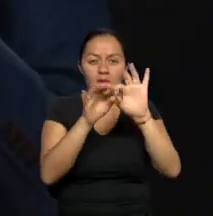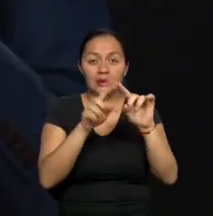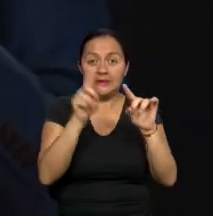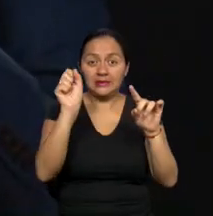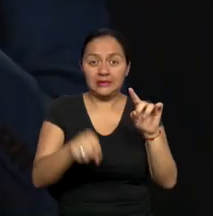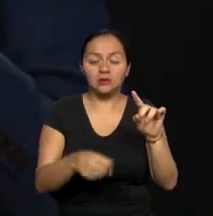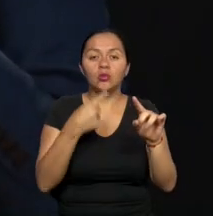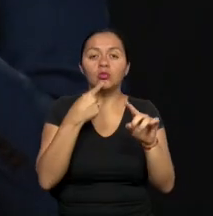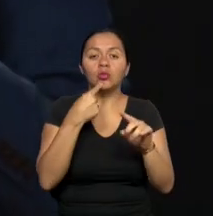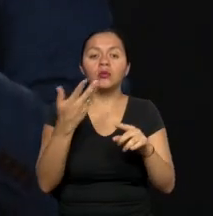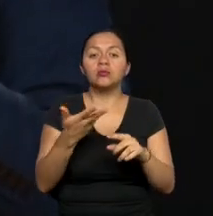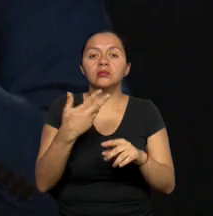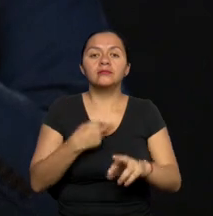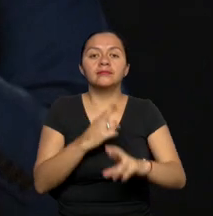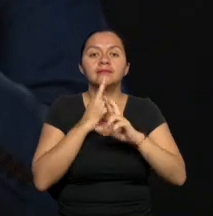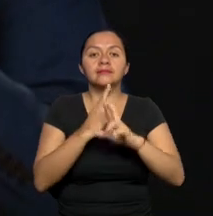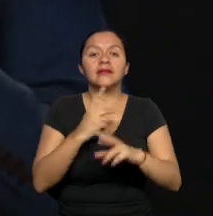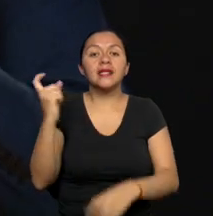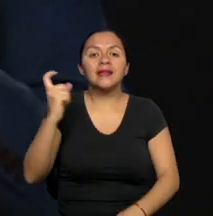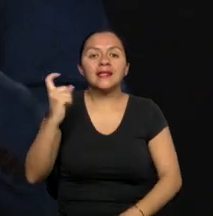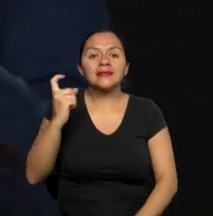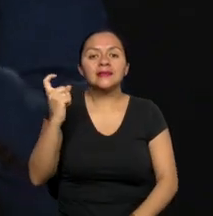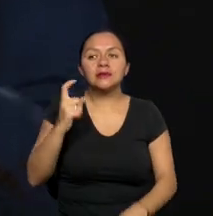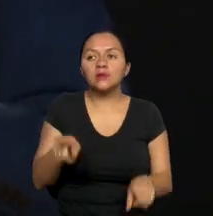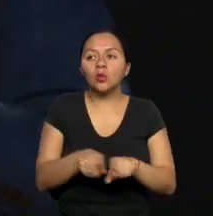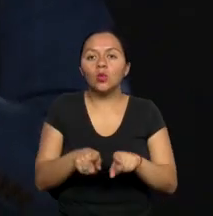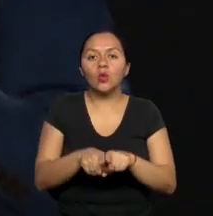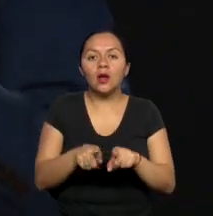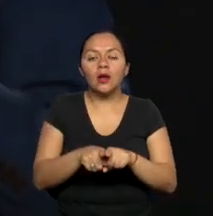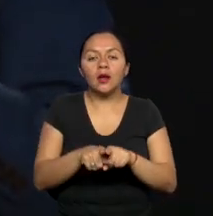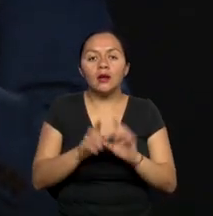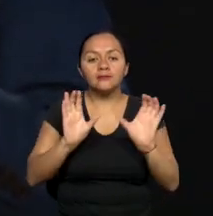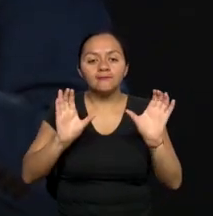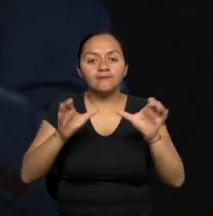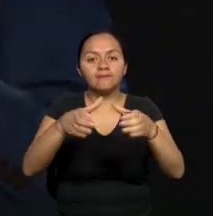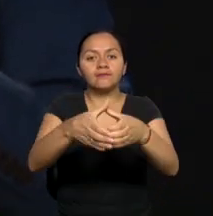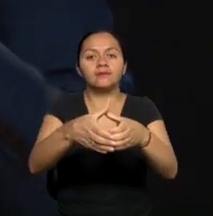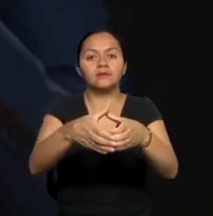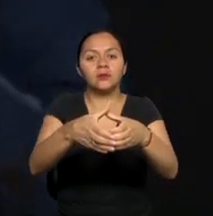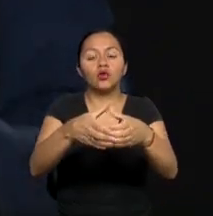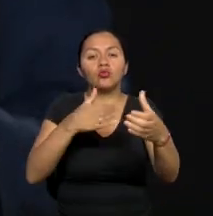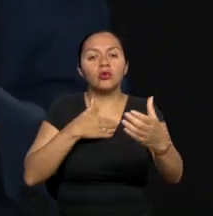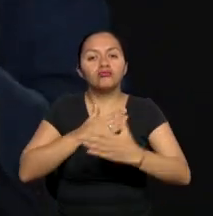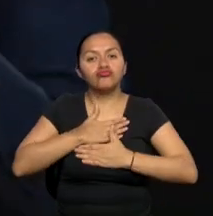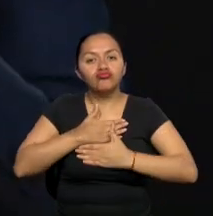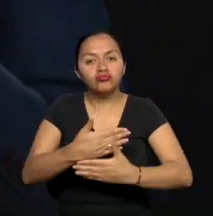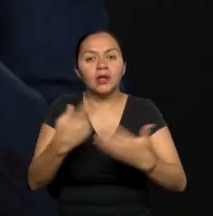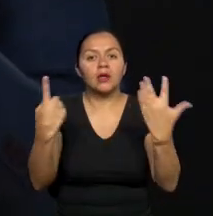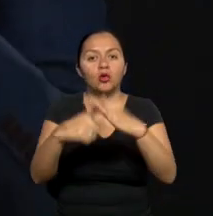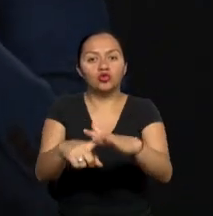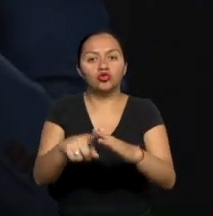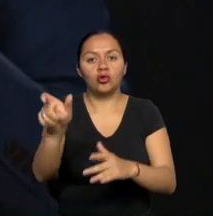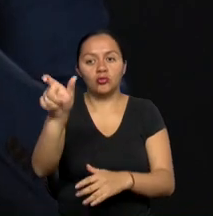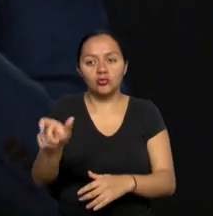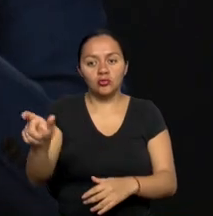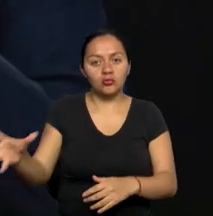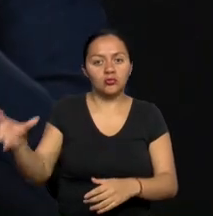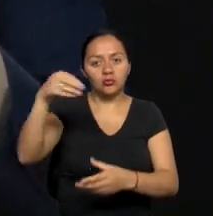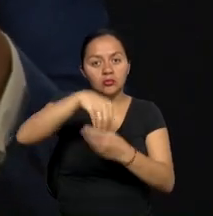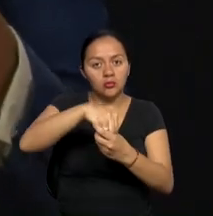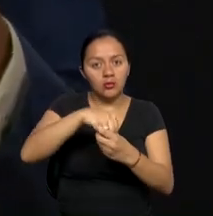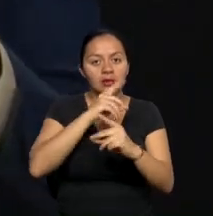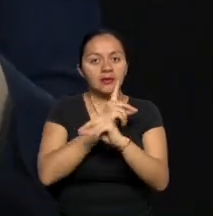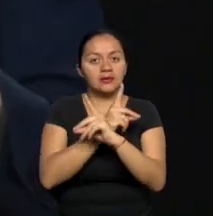en razón que responde a un fin noble de incluir a todos nuestros hermanos ecuatorianos con